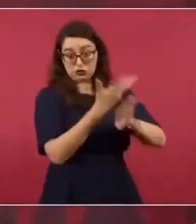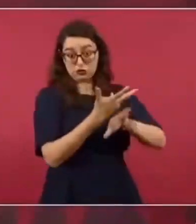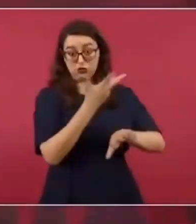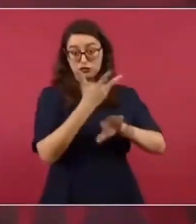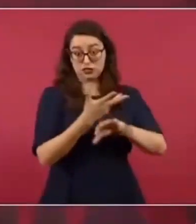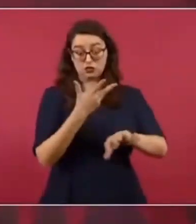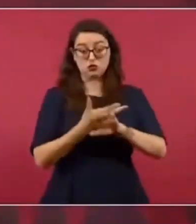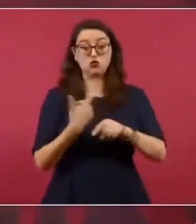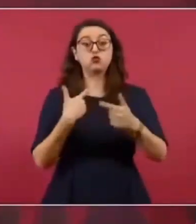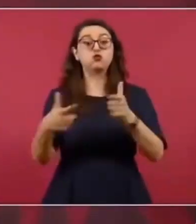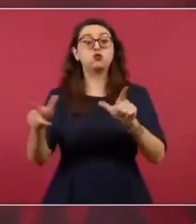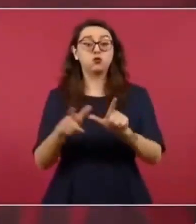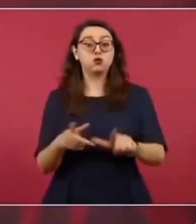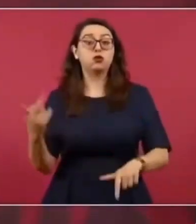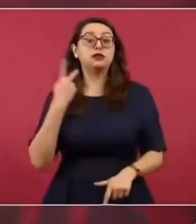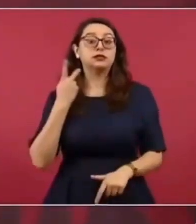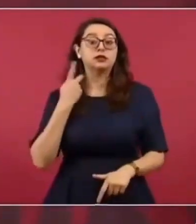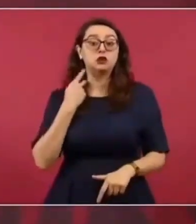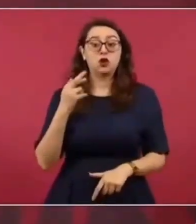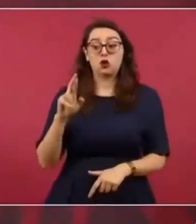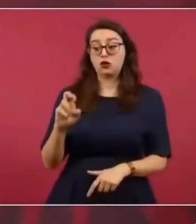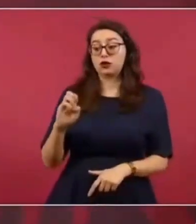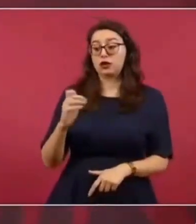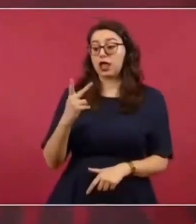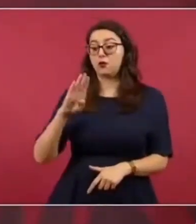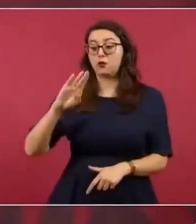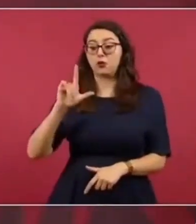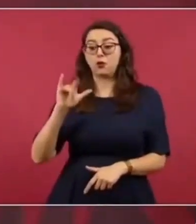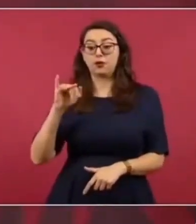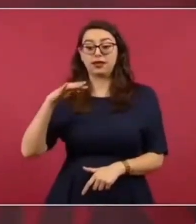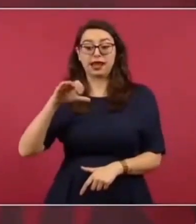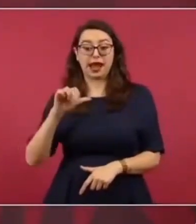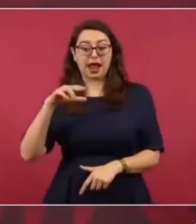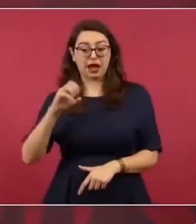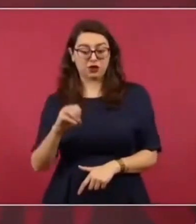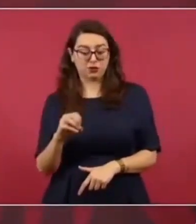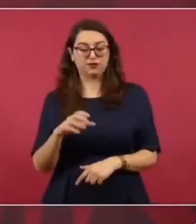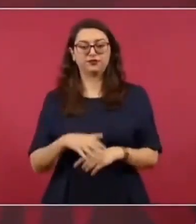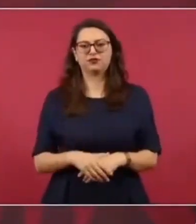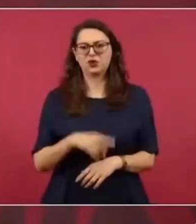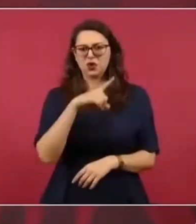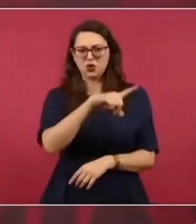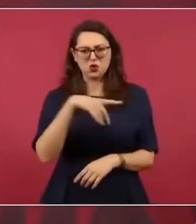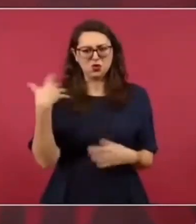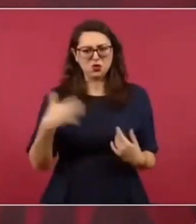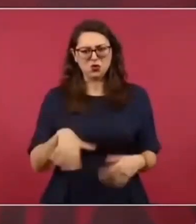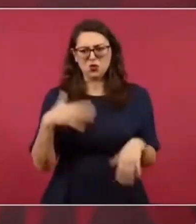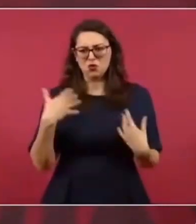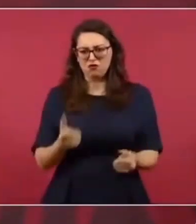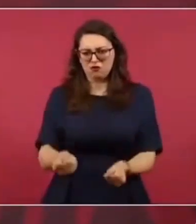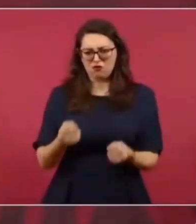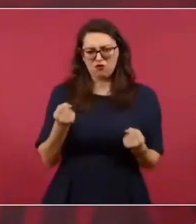Estados Unidos muy influyente, muy influyente, muy poderoso,